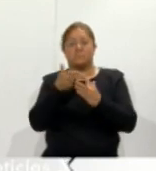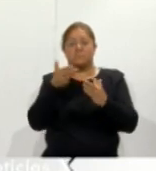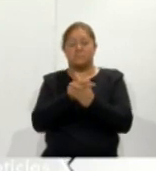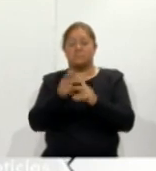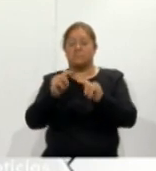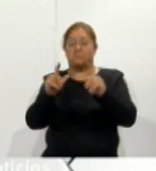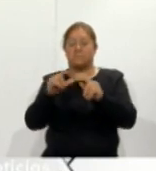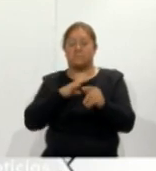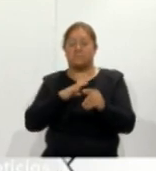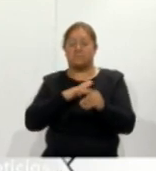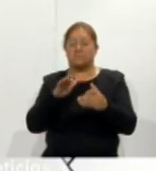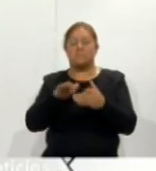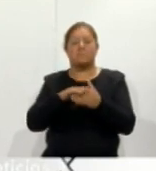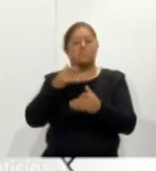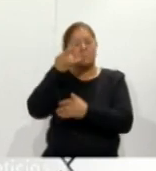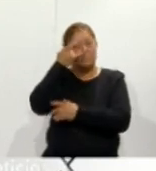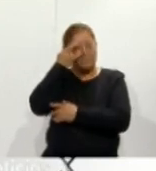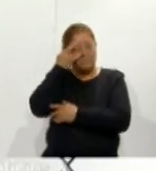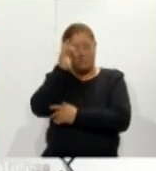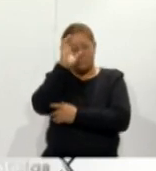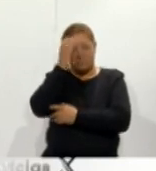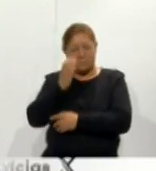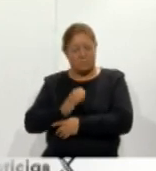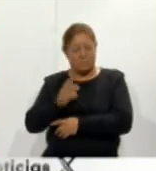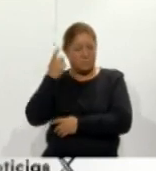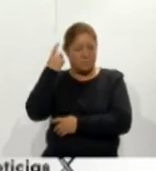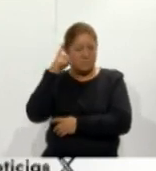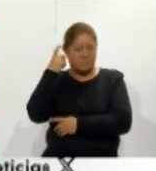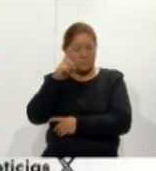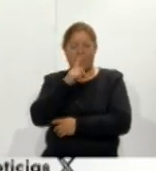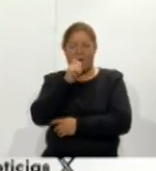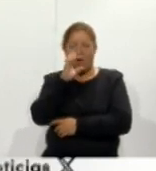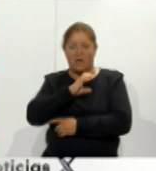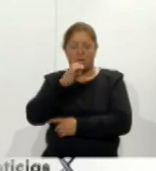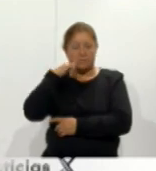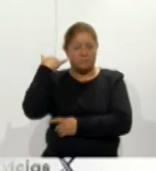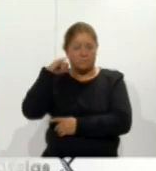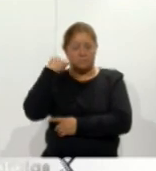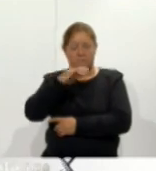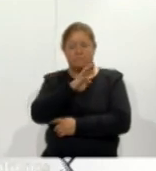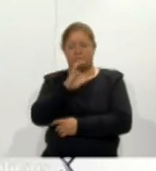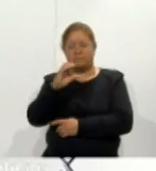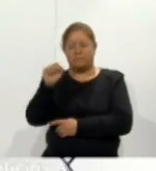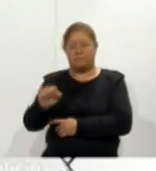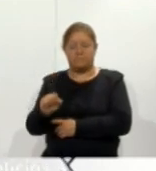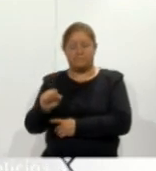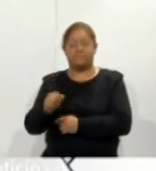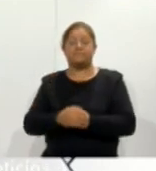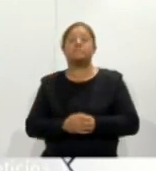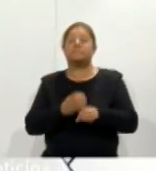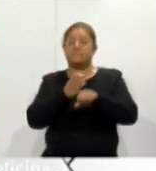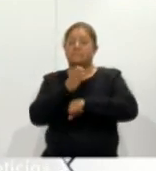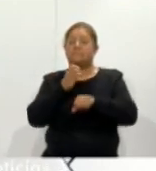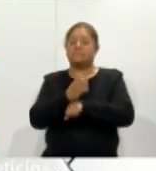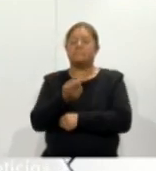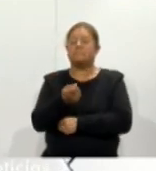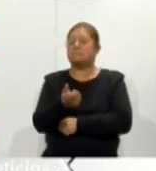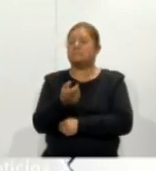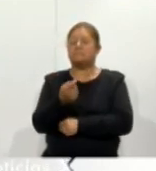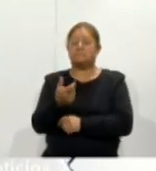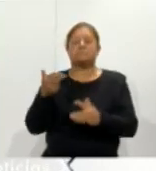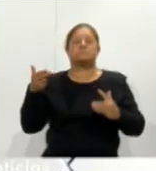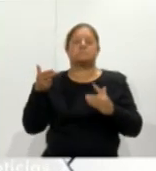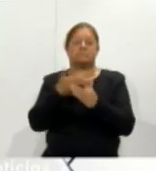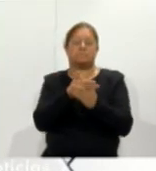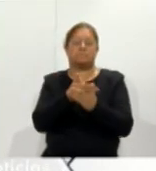Tlaxcala se ubicó junto a Campeche, Coahuila, Durango, Aguascalientes, Chucatán y Baja California Sur, como los estados con menores hechos delictivos